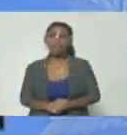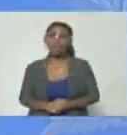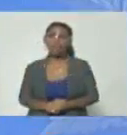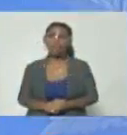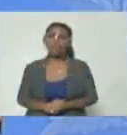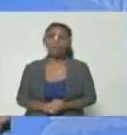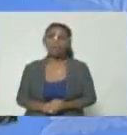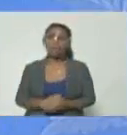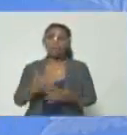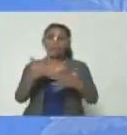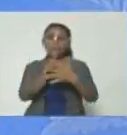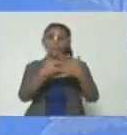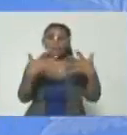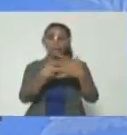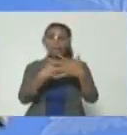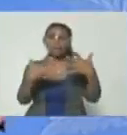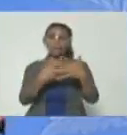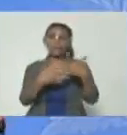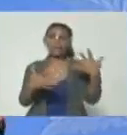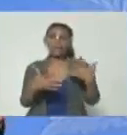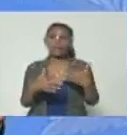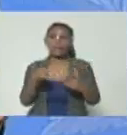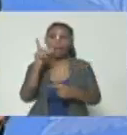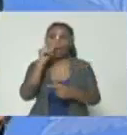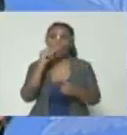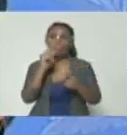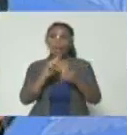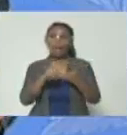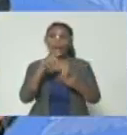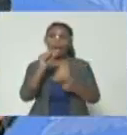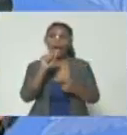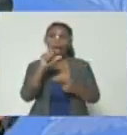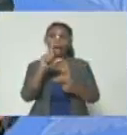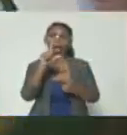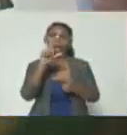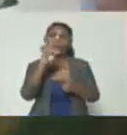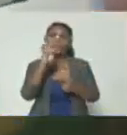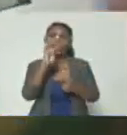conversaciones de Alfredo Jimeno y Gilbert Caro miren esto